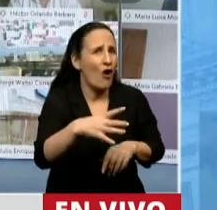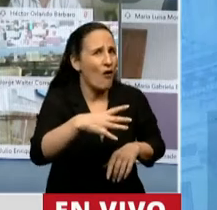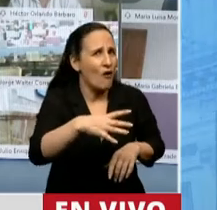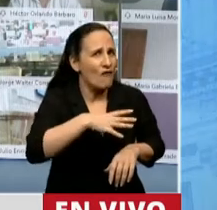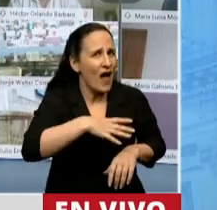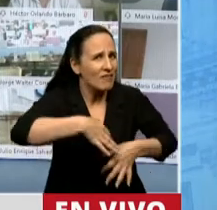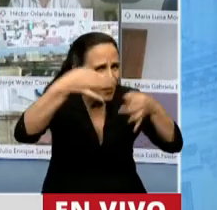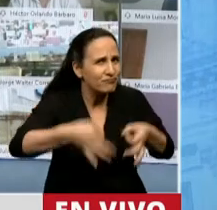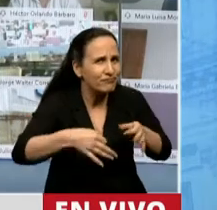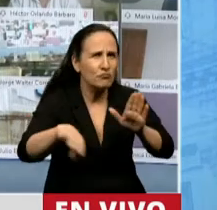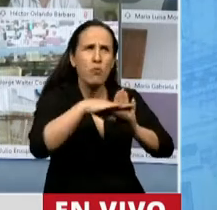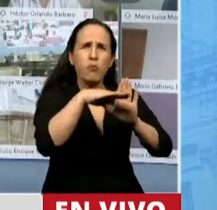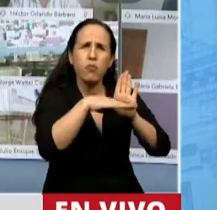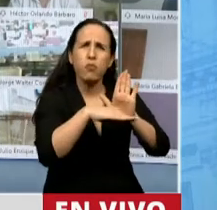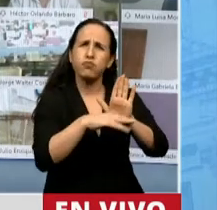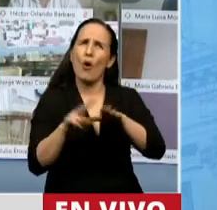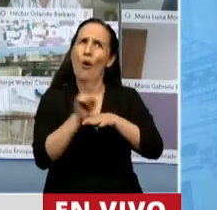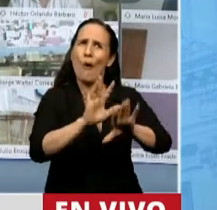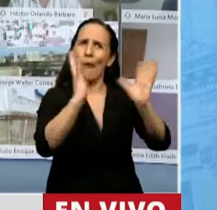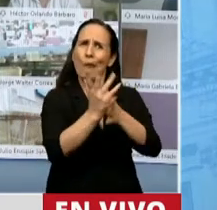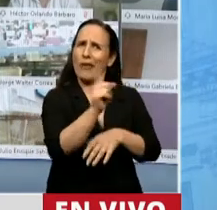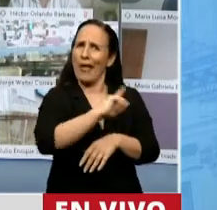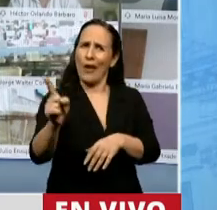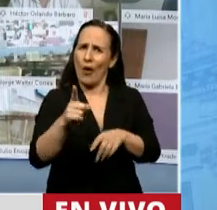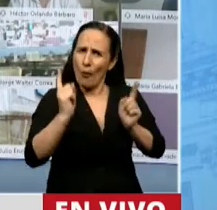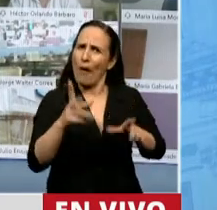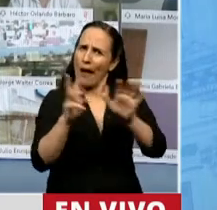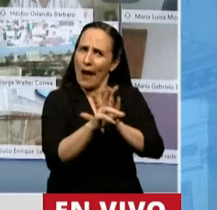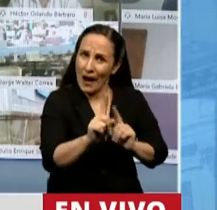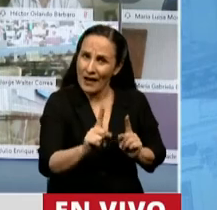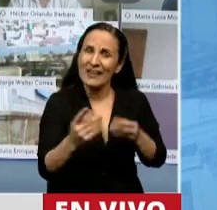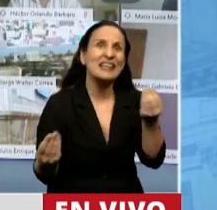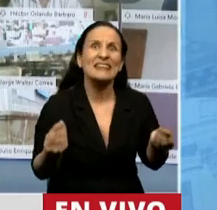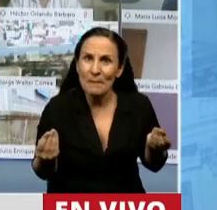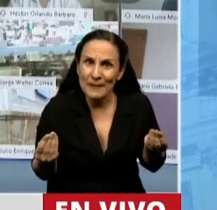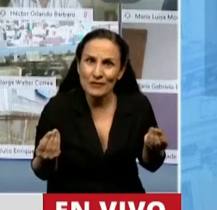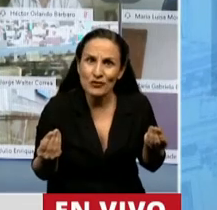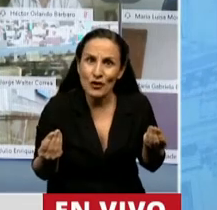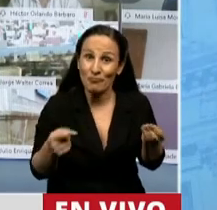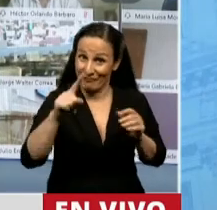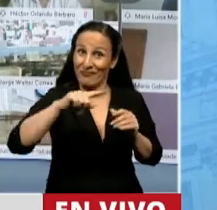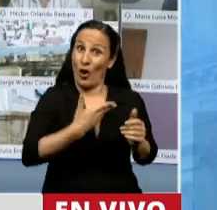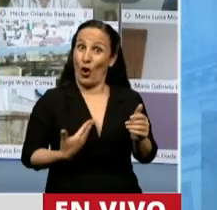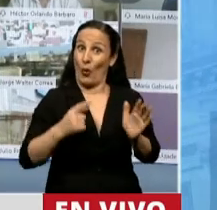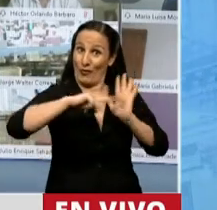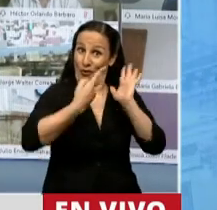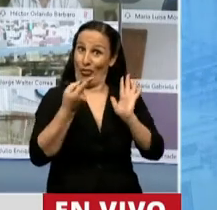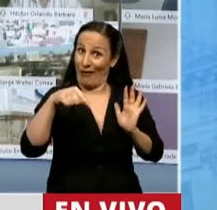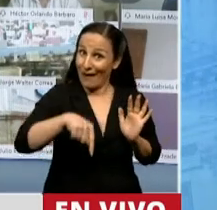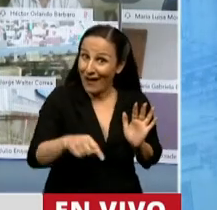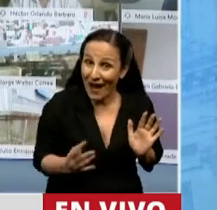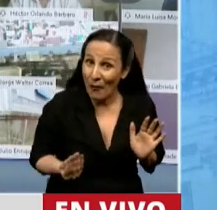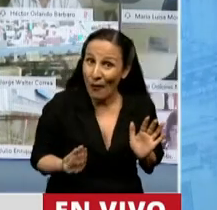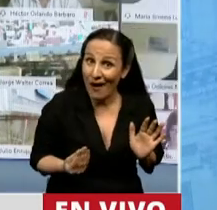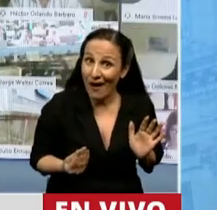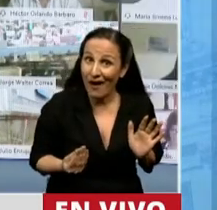requisitos ambientales para la instalación de la línea. ¿Saben lo que ocurrió? La CABA, el gobierno de la Ciudad Autónoma de Buenos Aires,